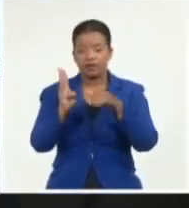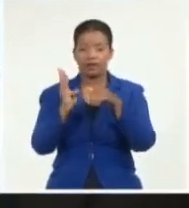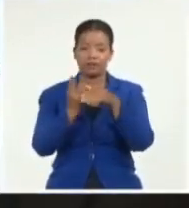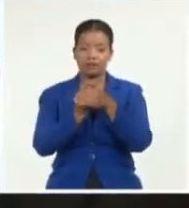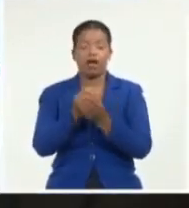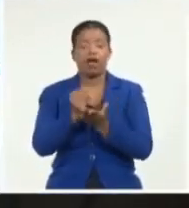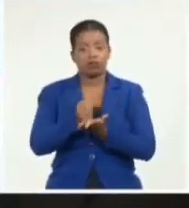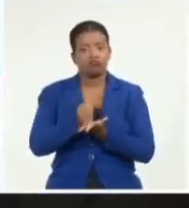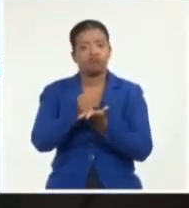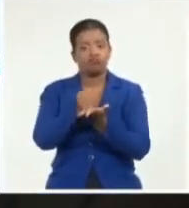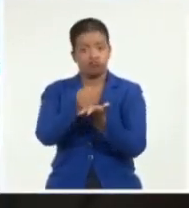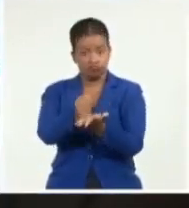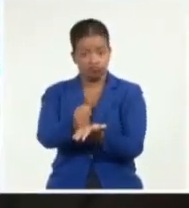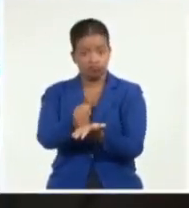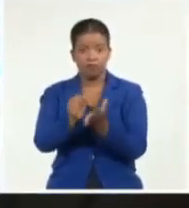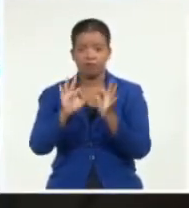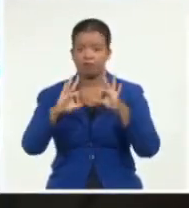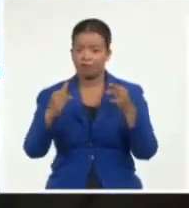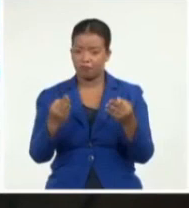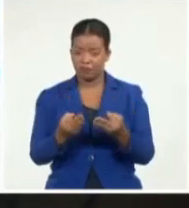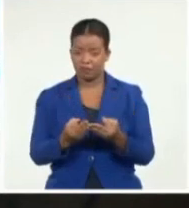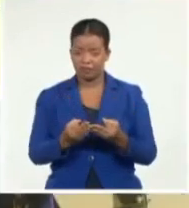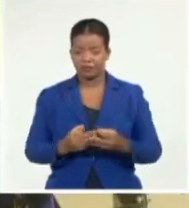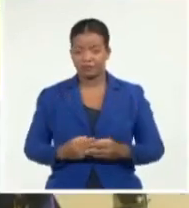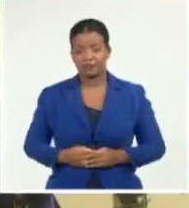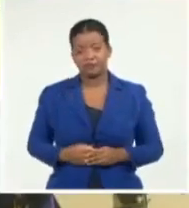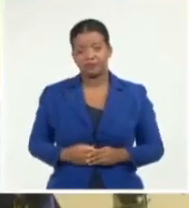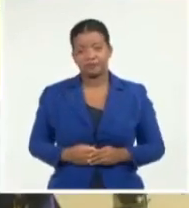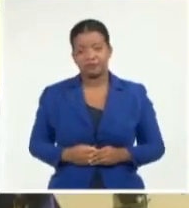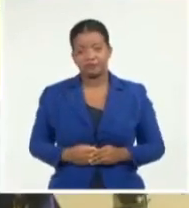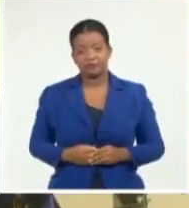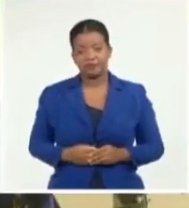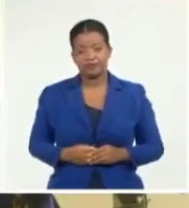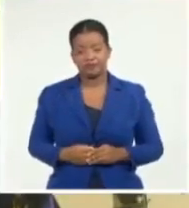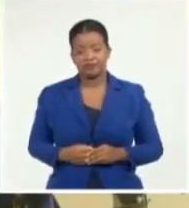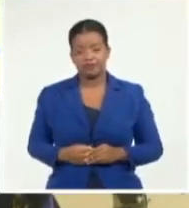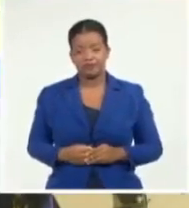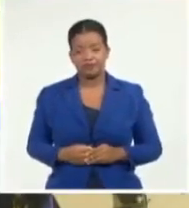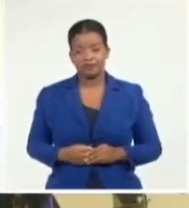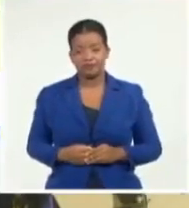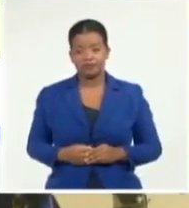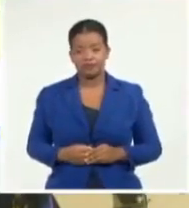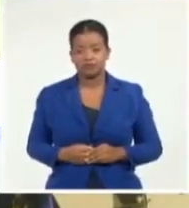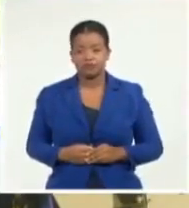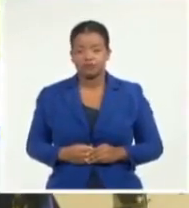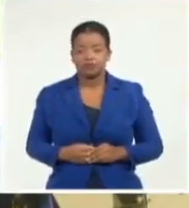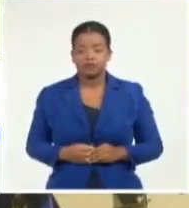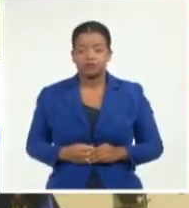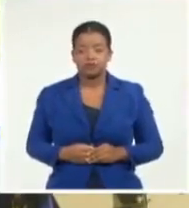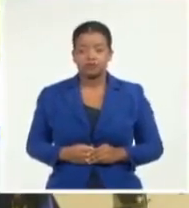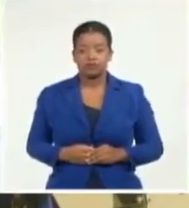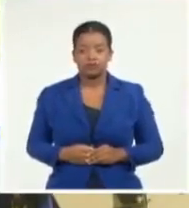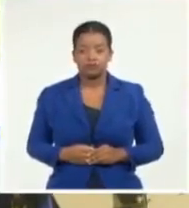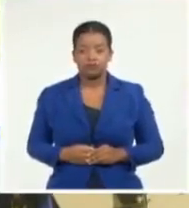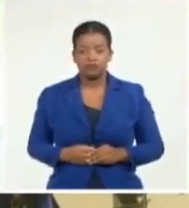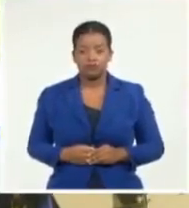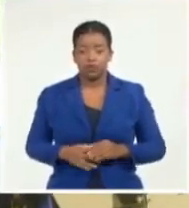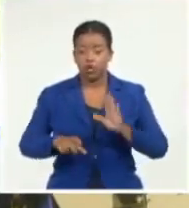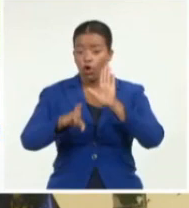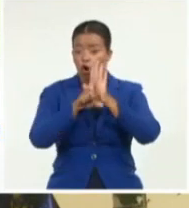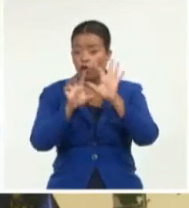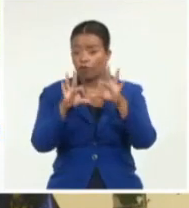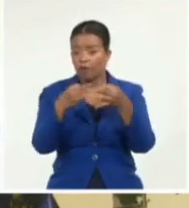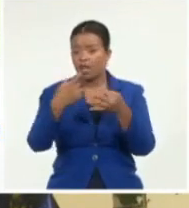discapacidad en el entorno socio-familiar. Hay reconocimiento de varios derechos importantes,